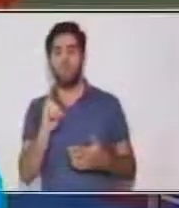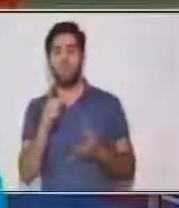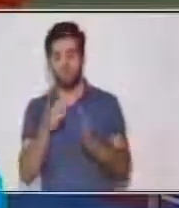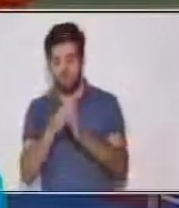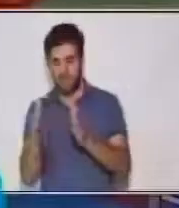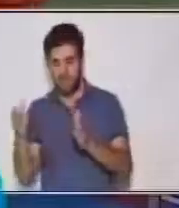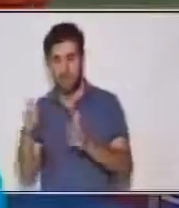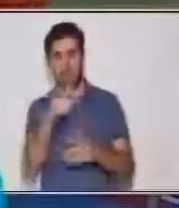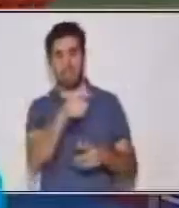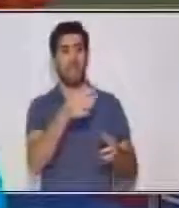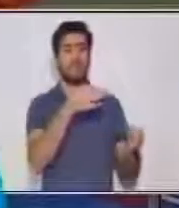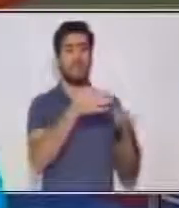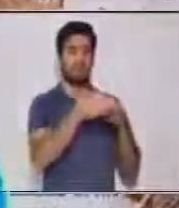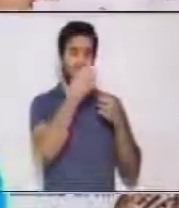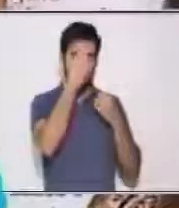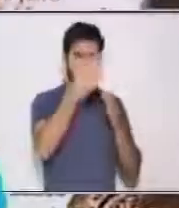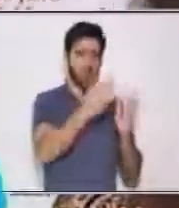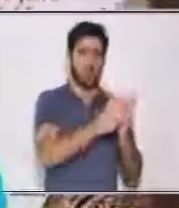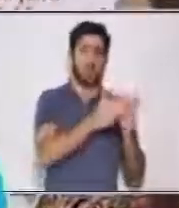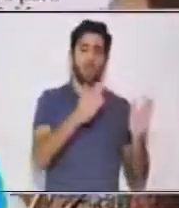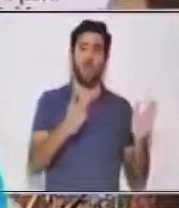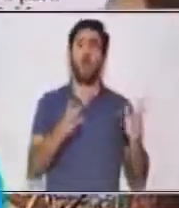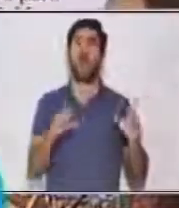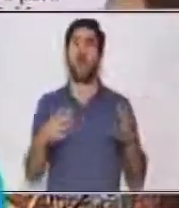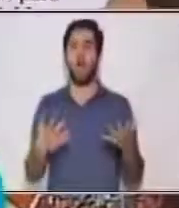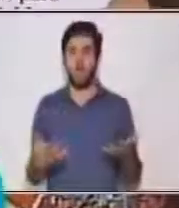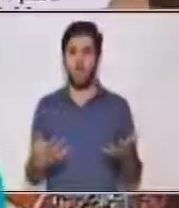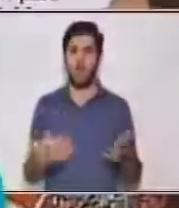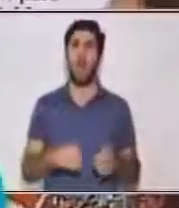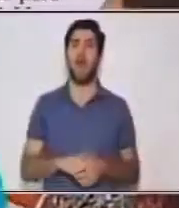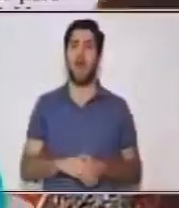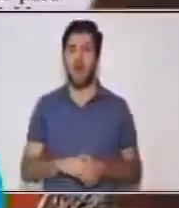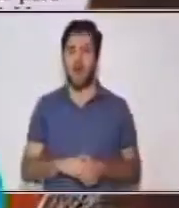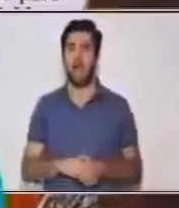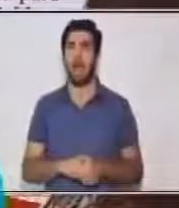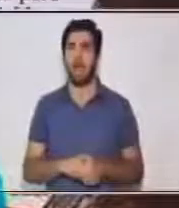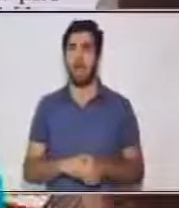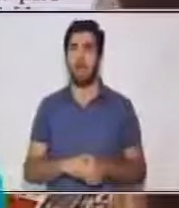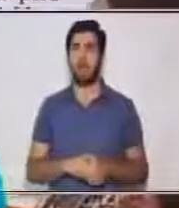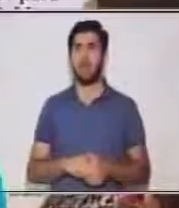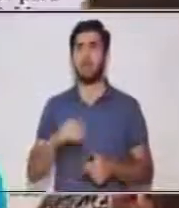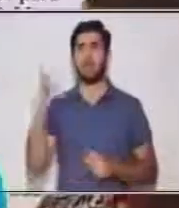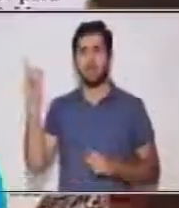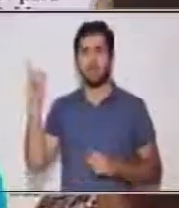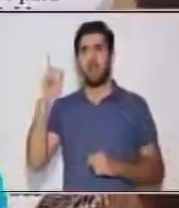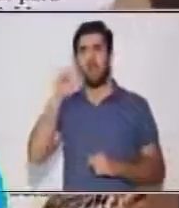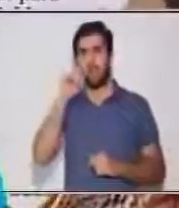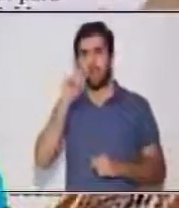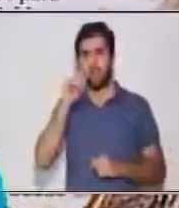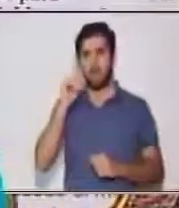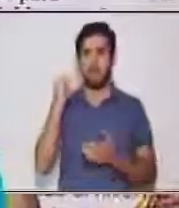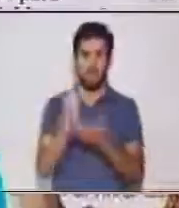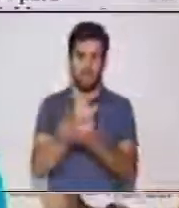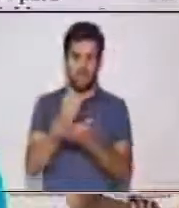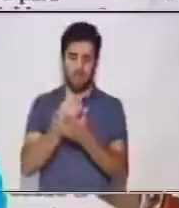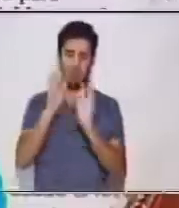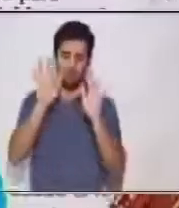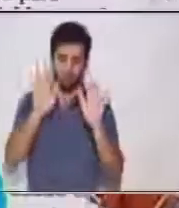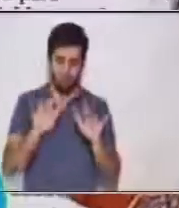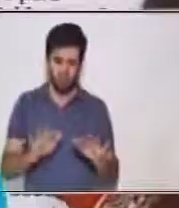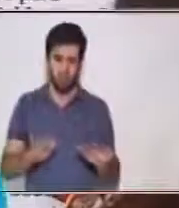Muy bien. Este texto fue escrito por un periodista o por un investigador.